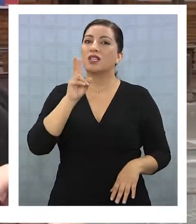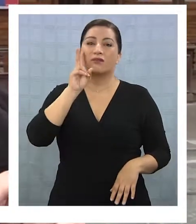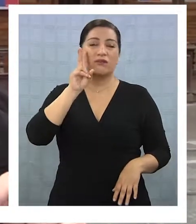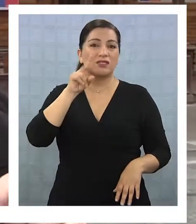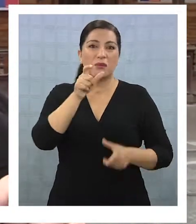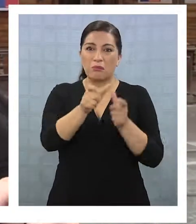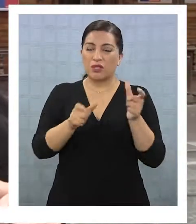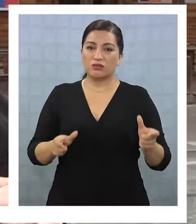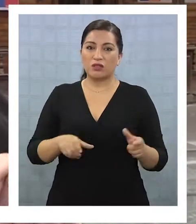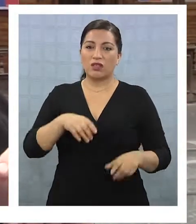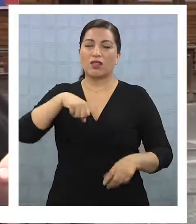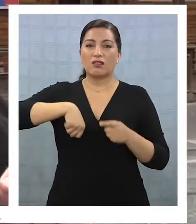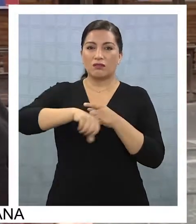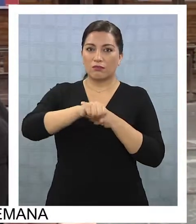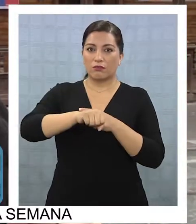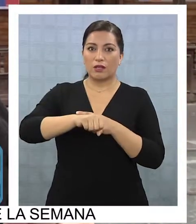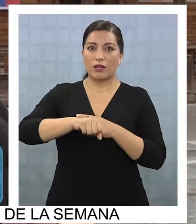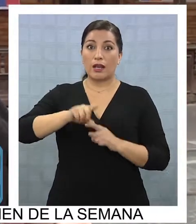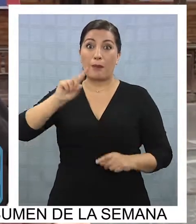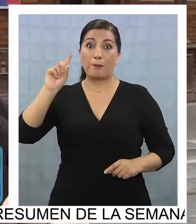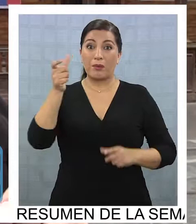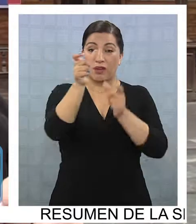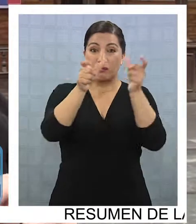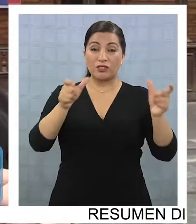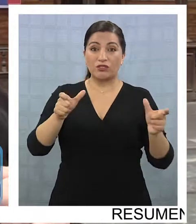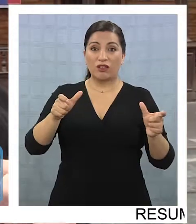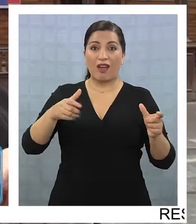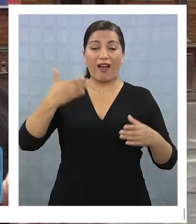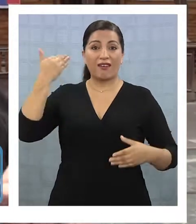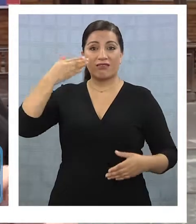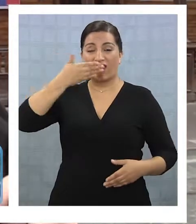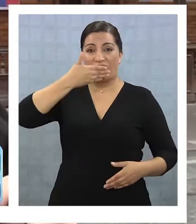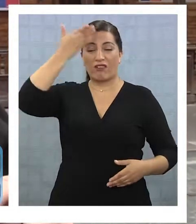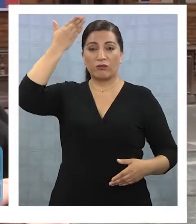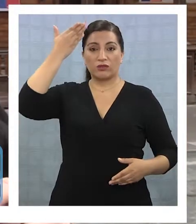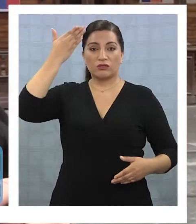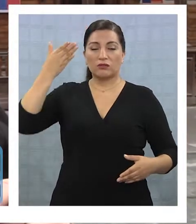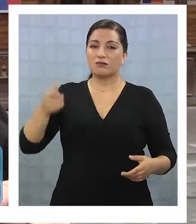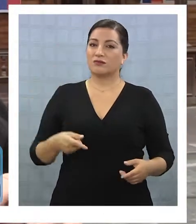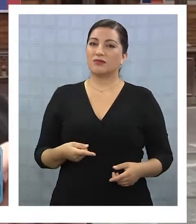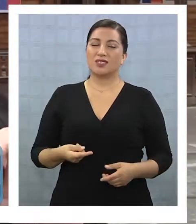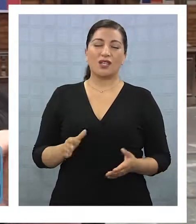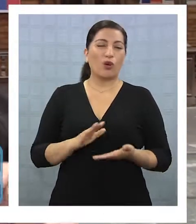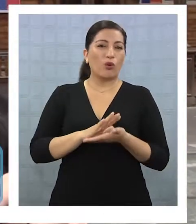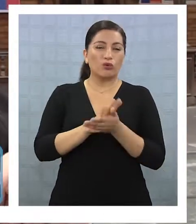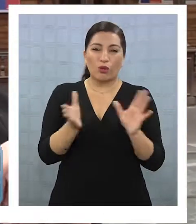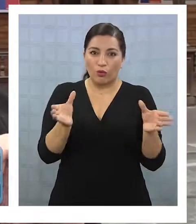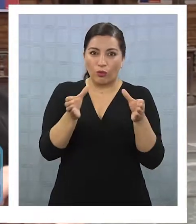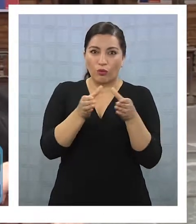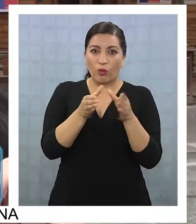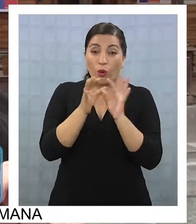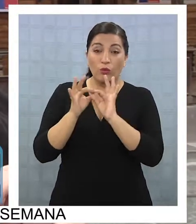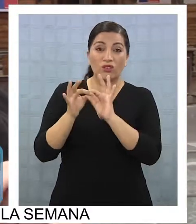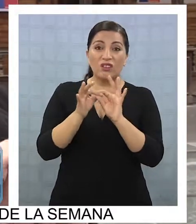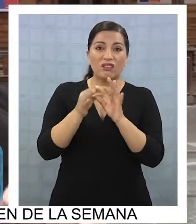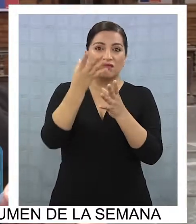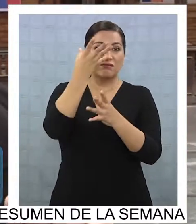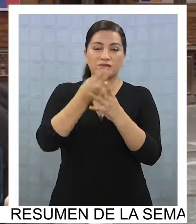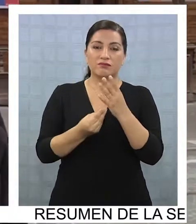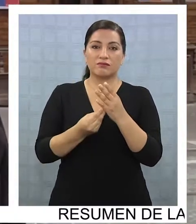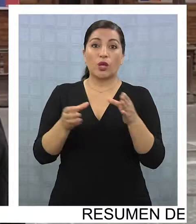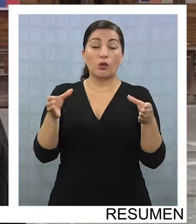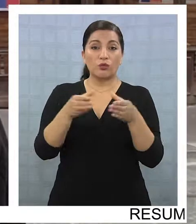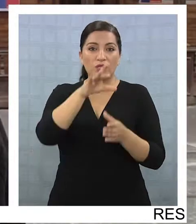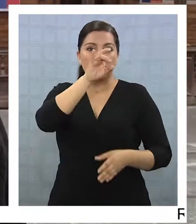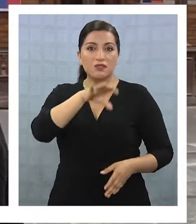han fallado nuestras principales figuras, se acabó el juego de conjunto, entonces el momento futbolístico de Chile no es